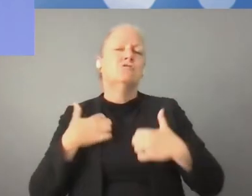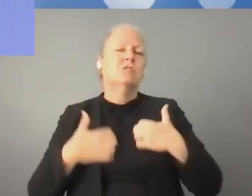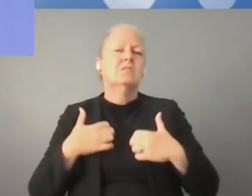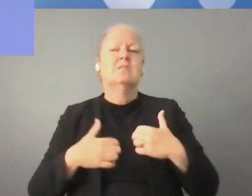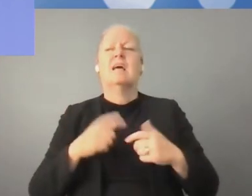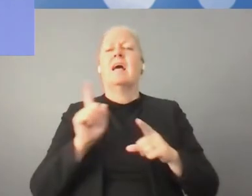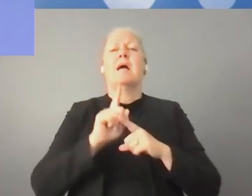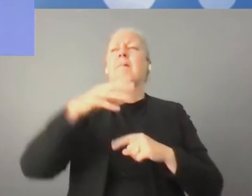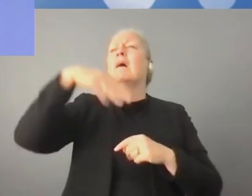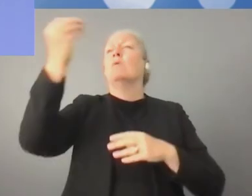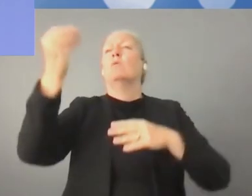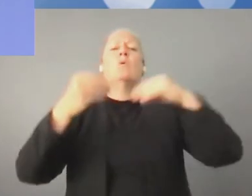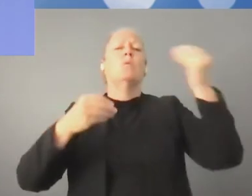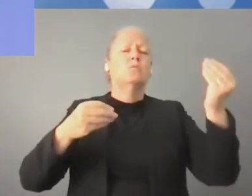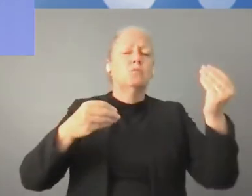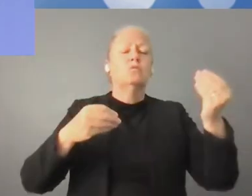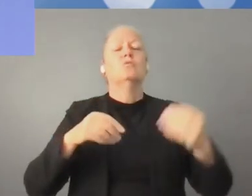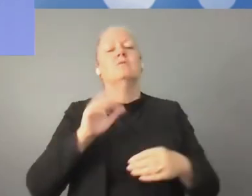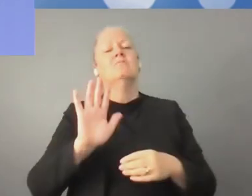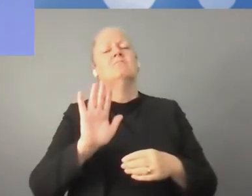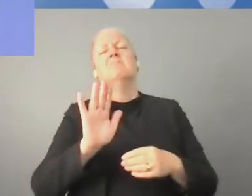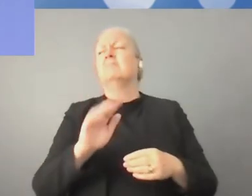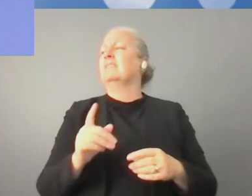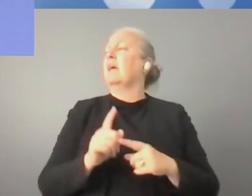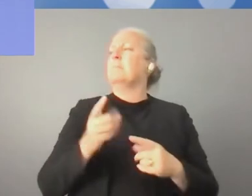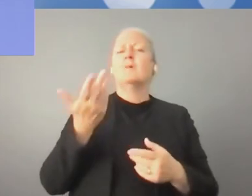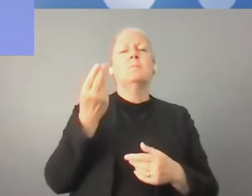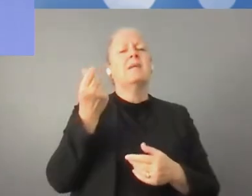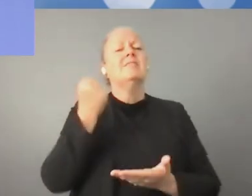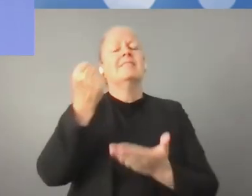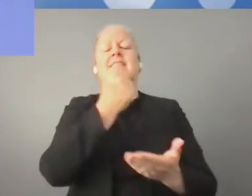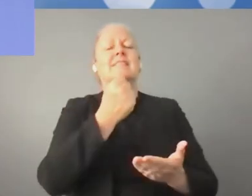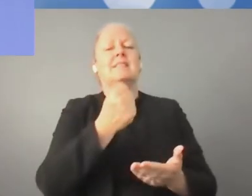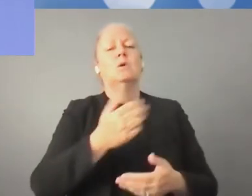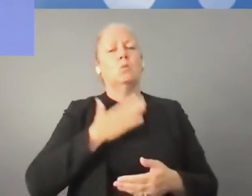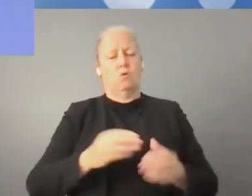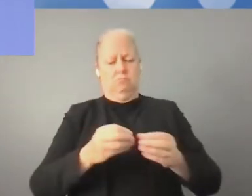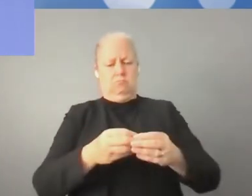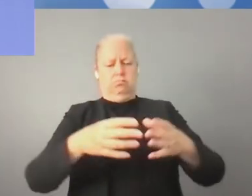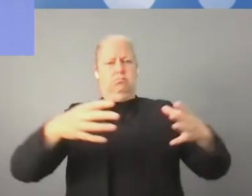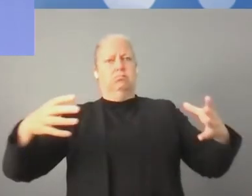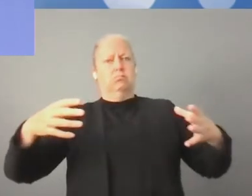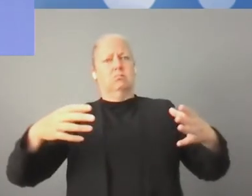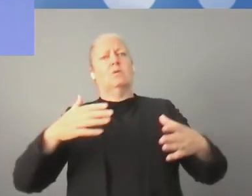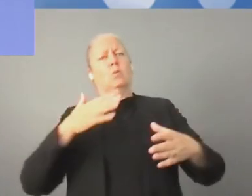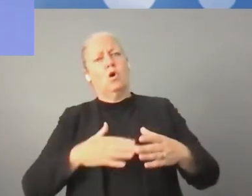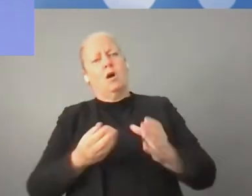representantes del sector ICT. Estas empresas no están tan interesadas